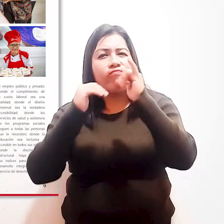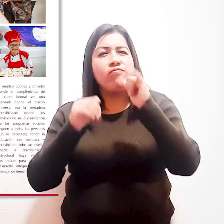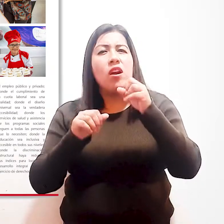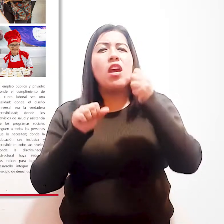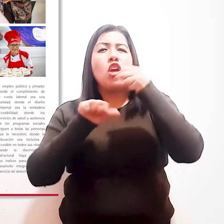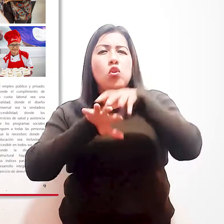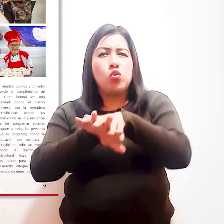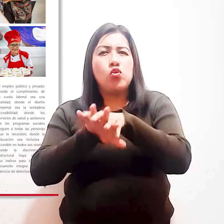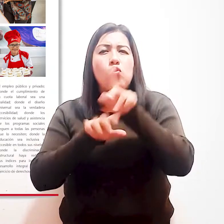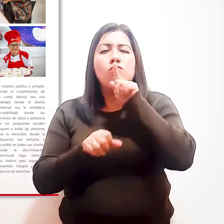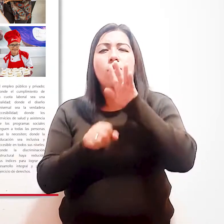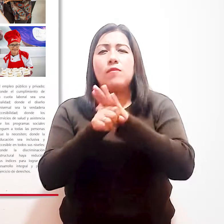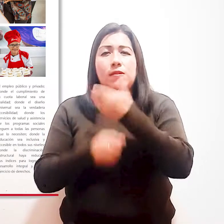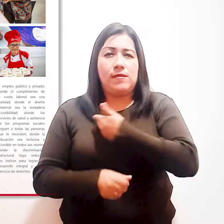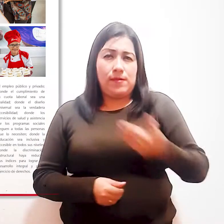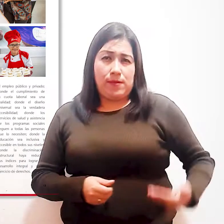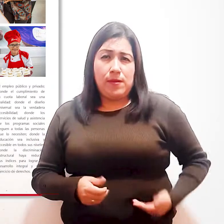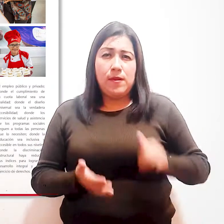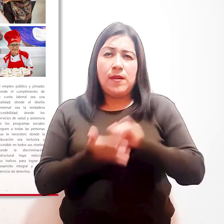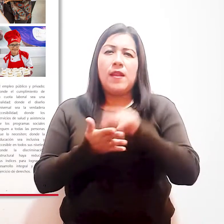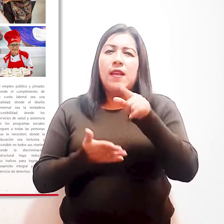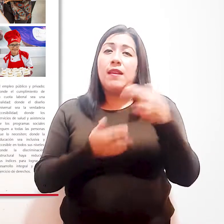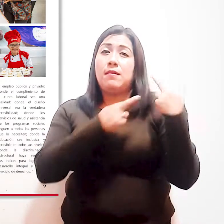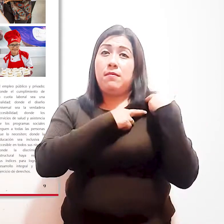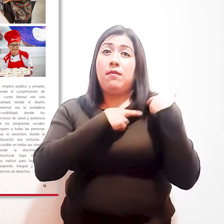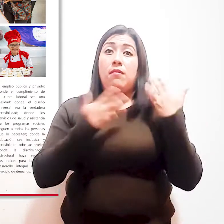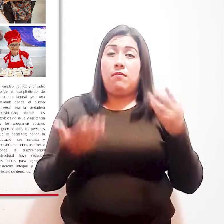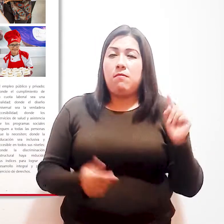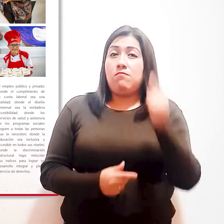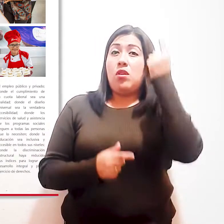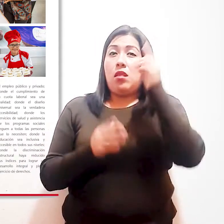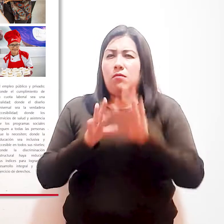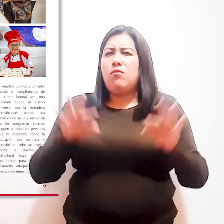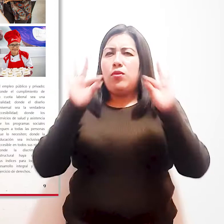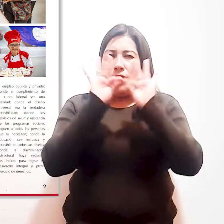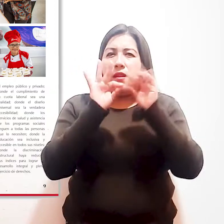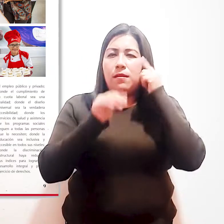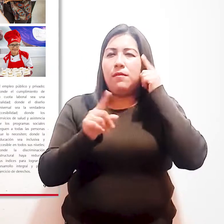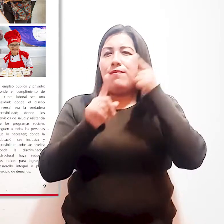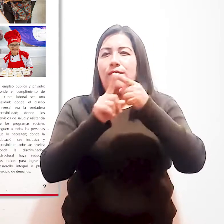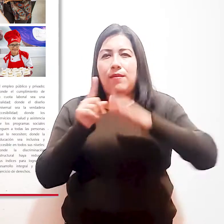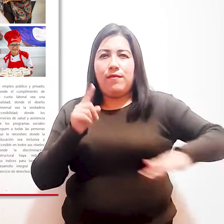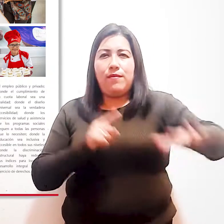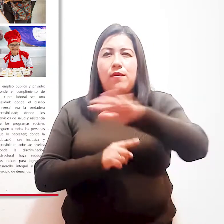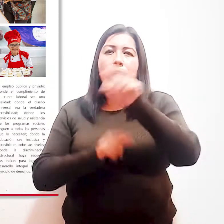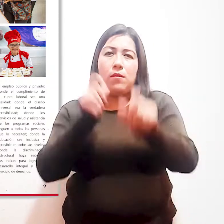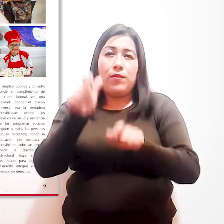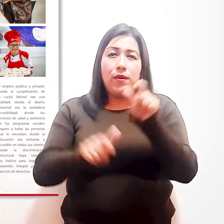La temática de discapacidad ha de convertirse en un asunto de atención prioritaria a nivel de política pública.